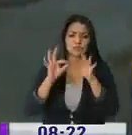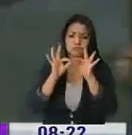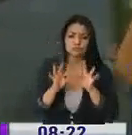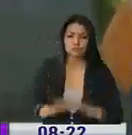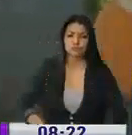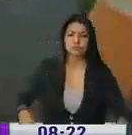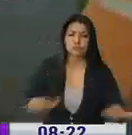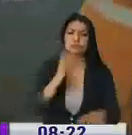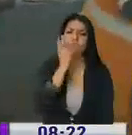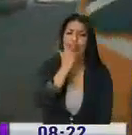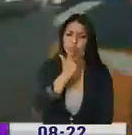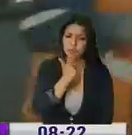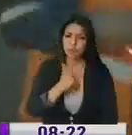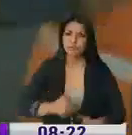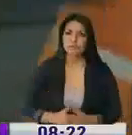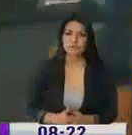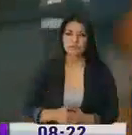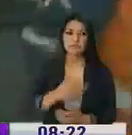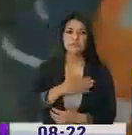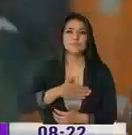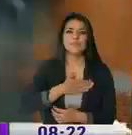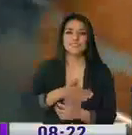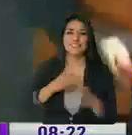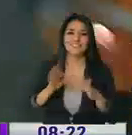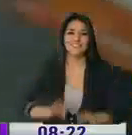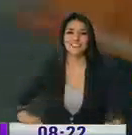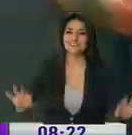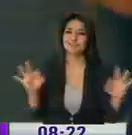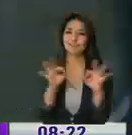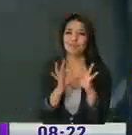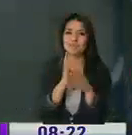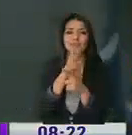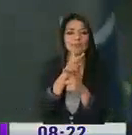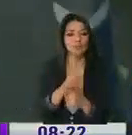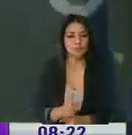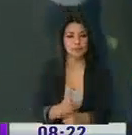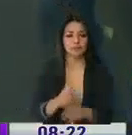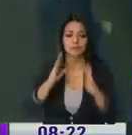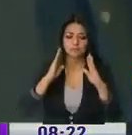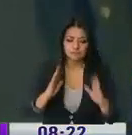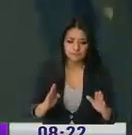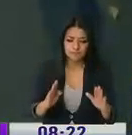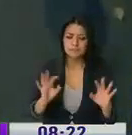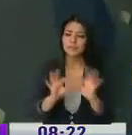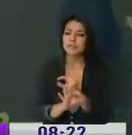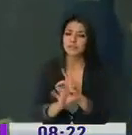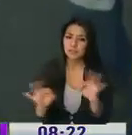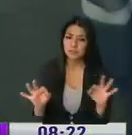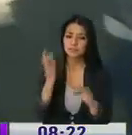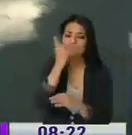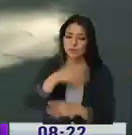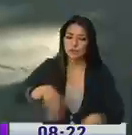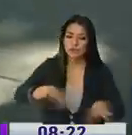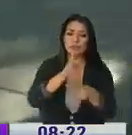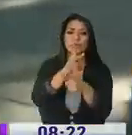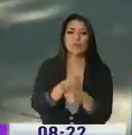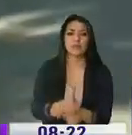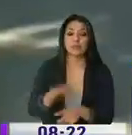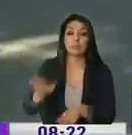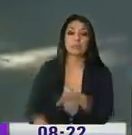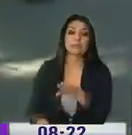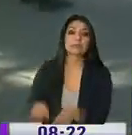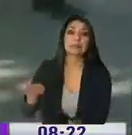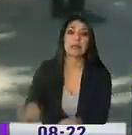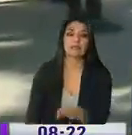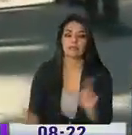así tan bonito. Así que sí es importante que la gente nos colabore y siempre estén pendientes de mantener los espacios verdes así bonitos, sin pisar las